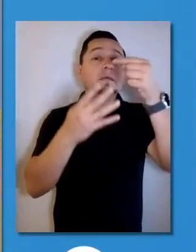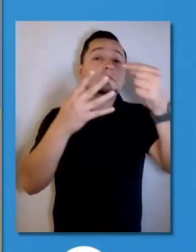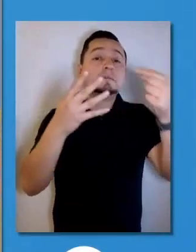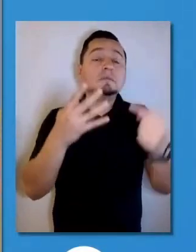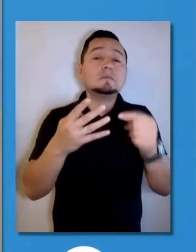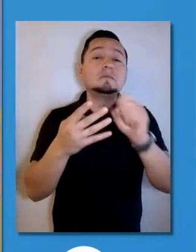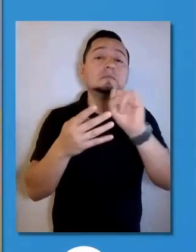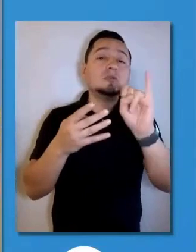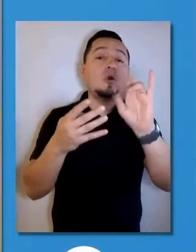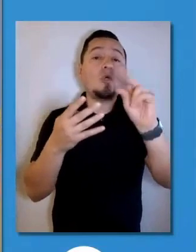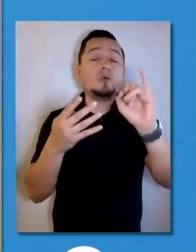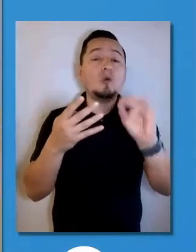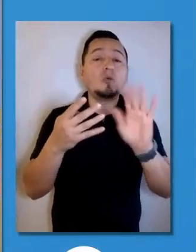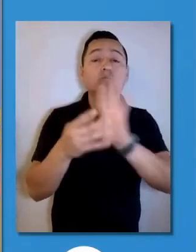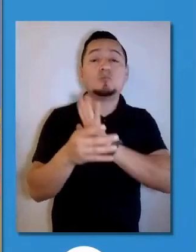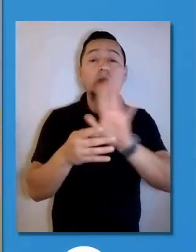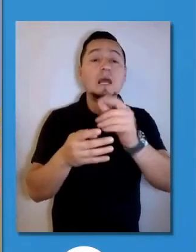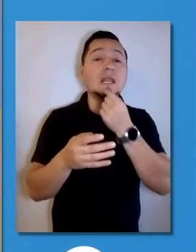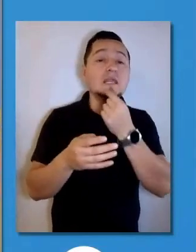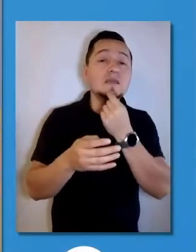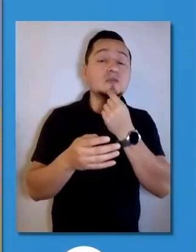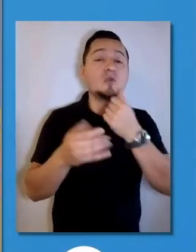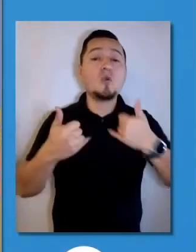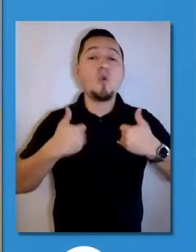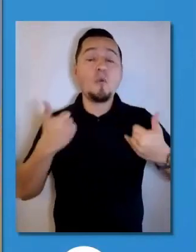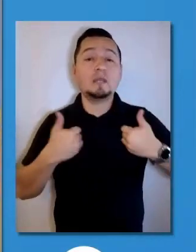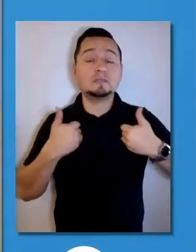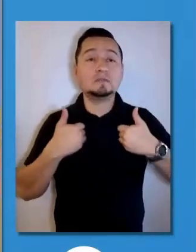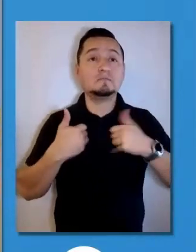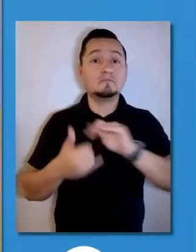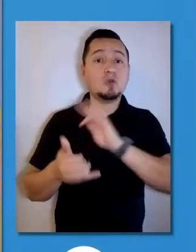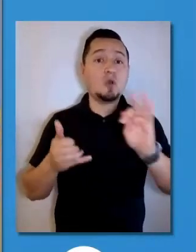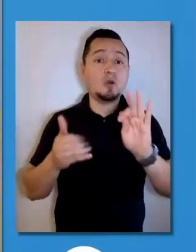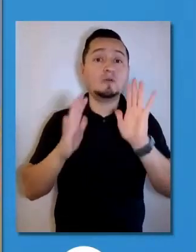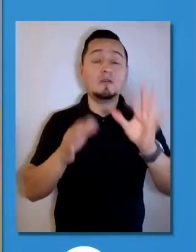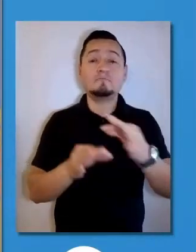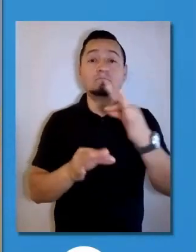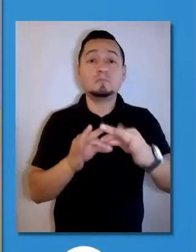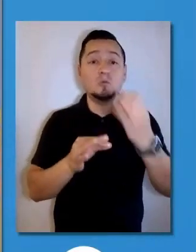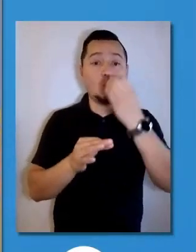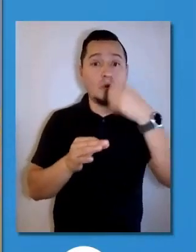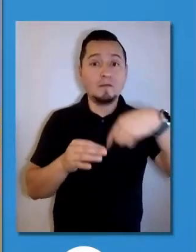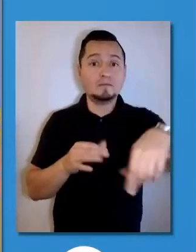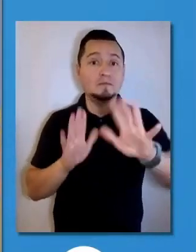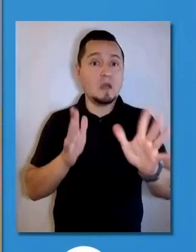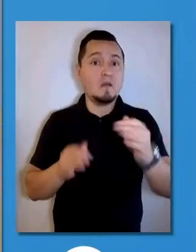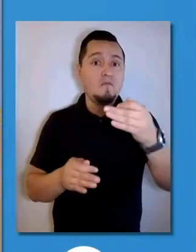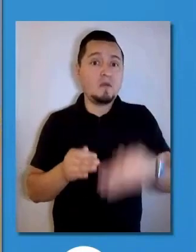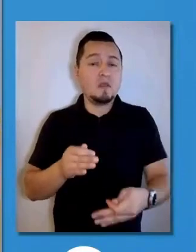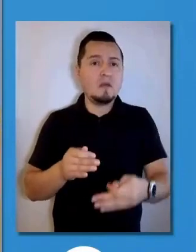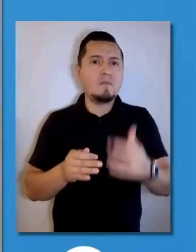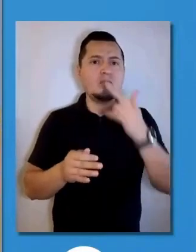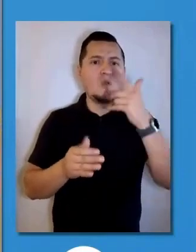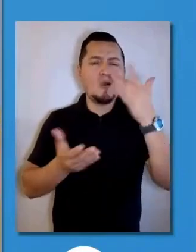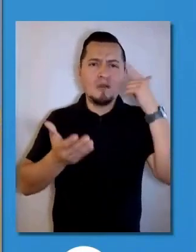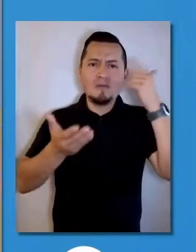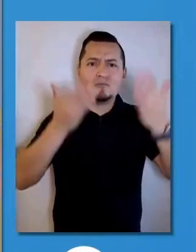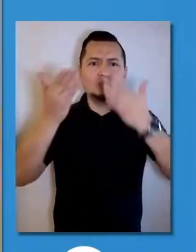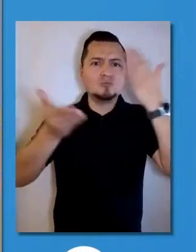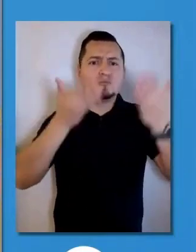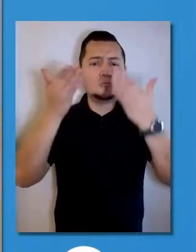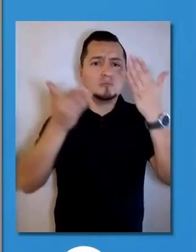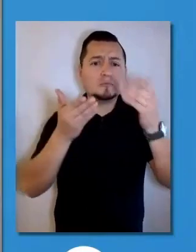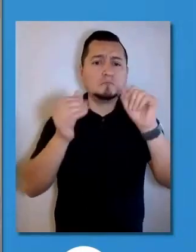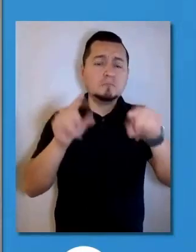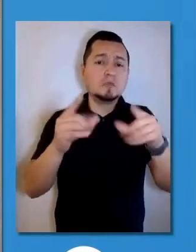adicionales tendrán nuestros niños, niñas y jóvenes para terminar su ciclo escolar de mejor manera desde